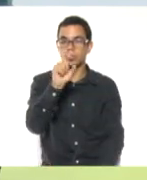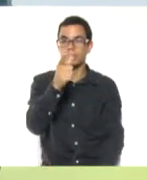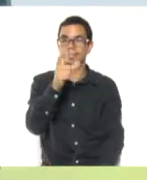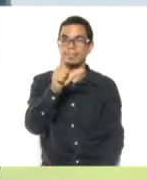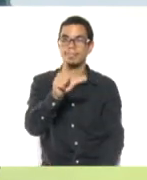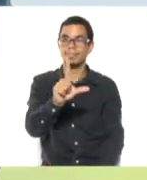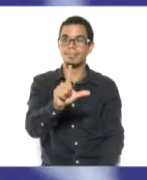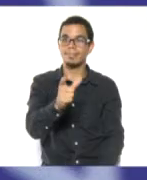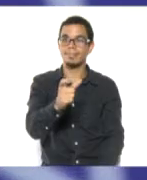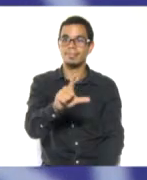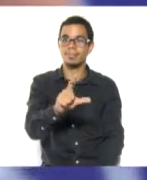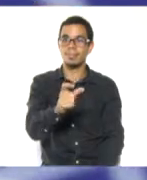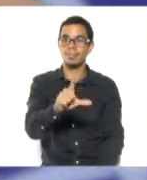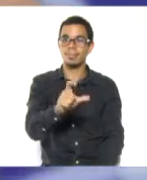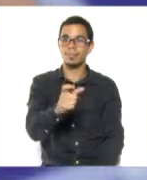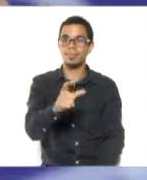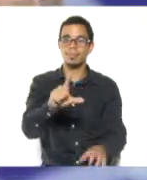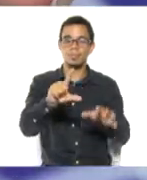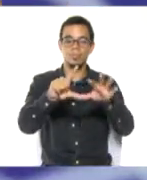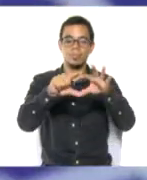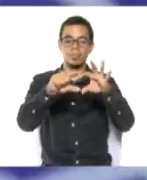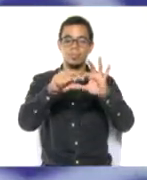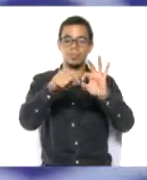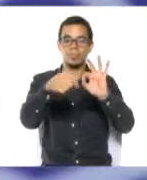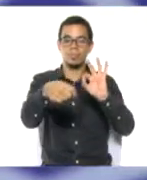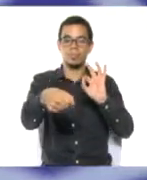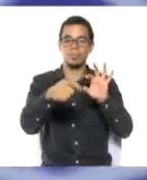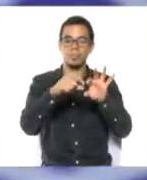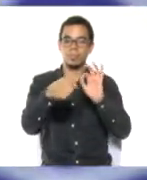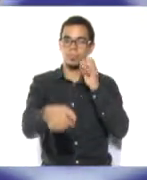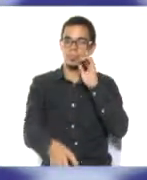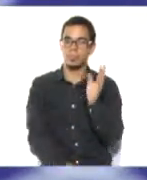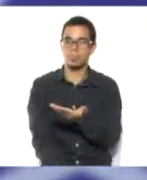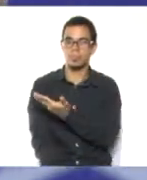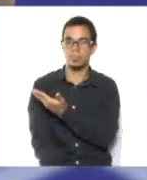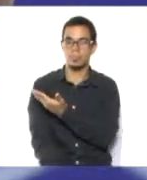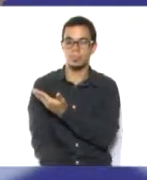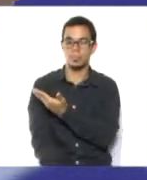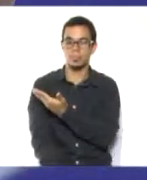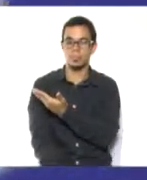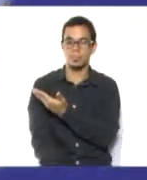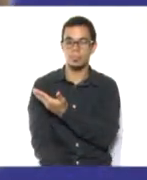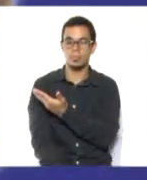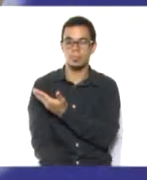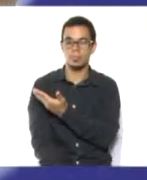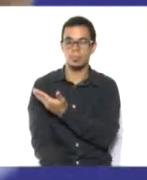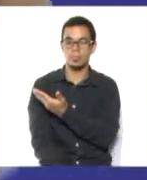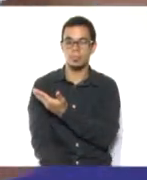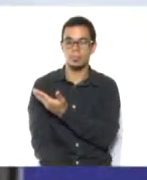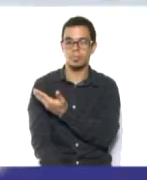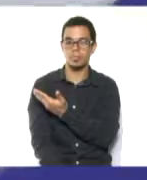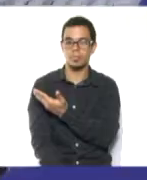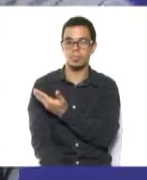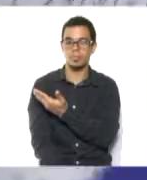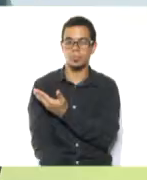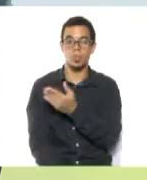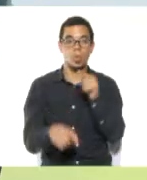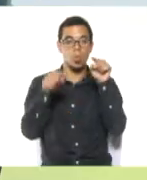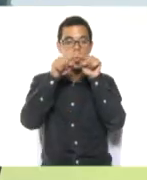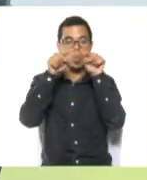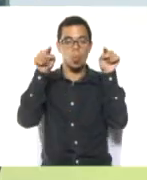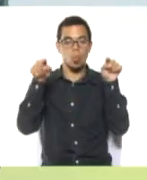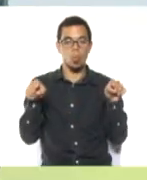índice, vamos a ir rasgando un trozo de papel de forma rectangular, ¿ok?